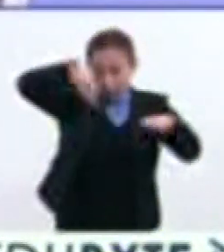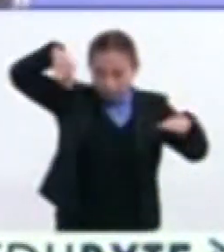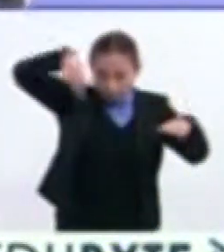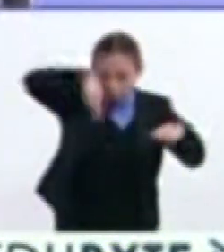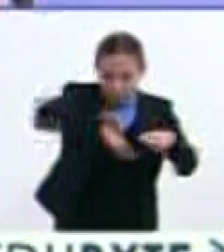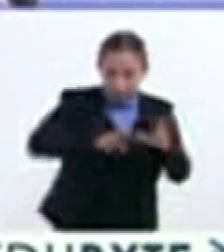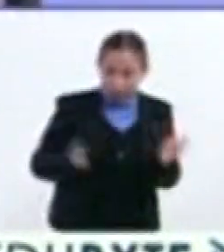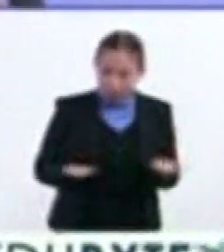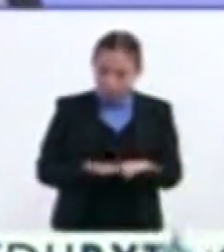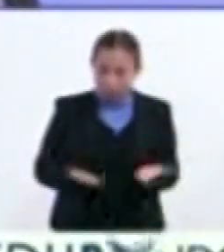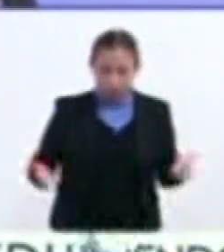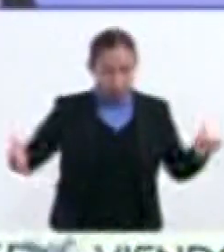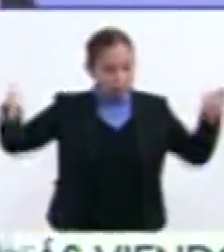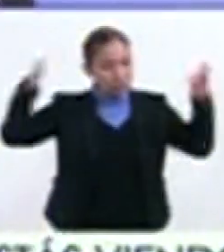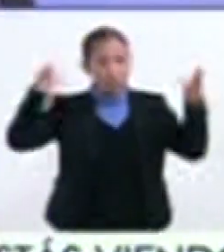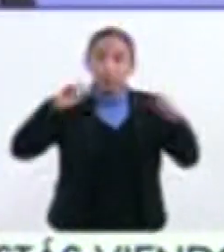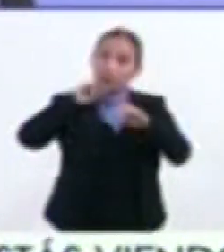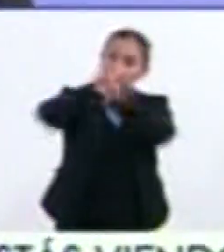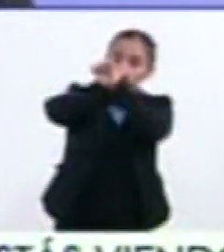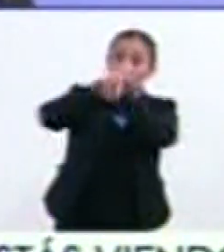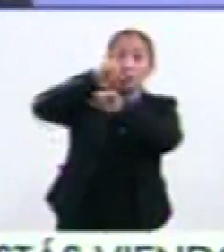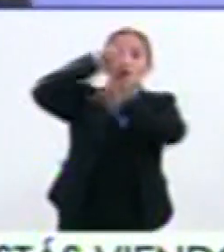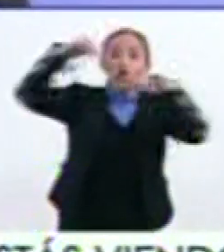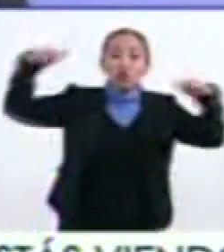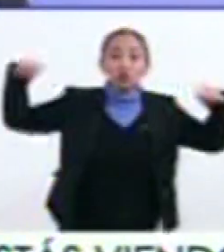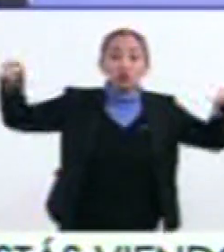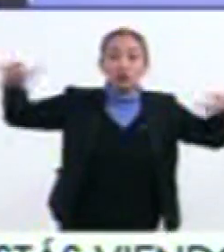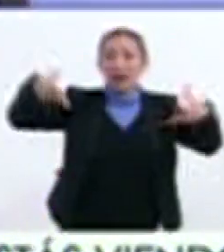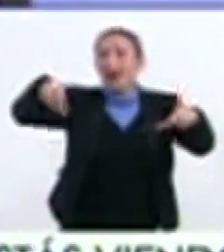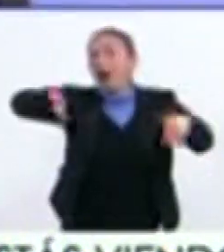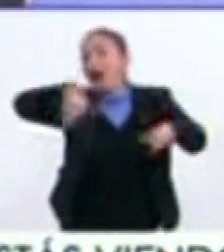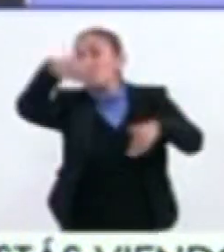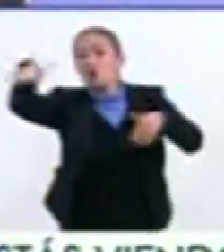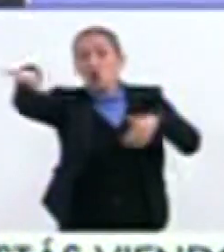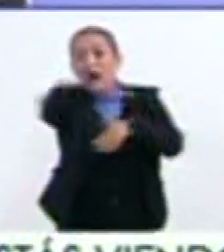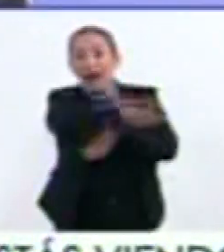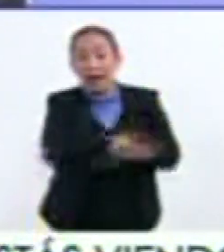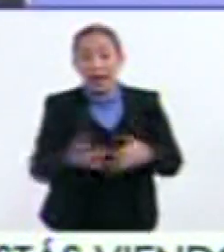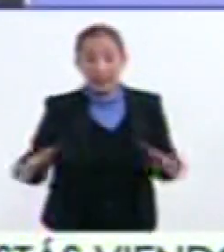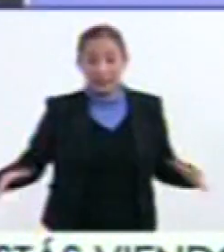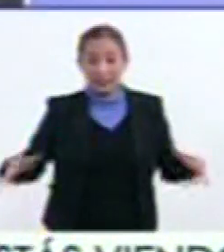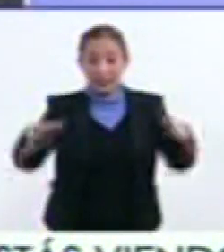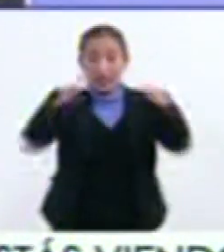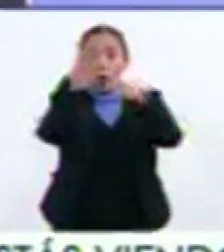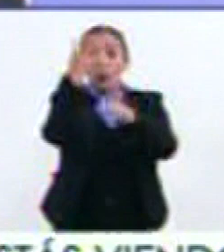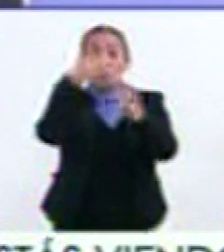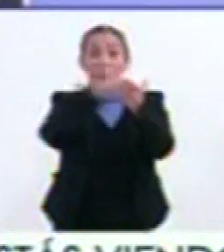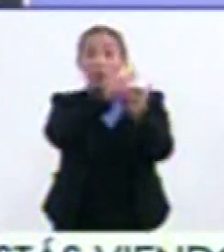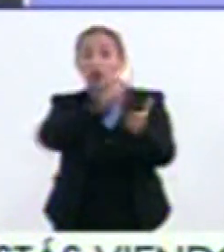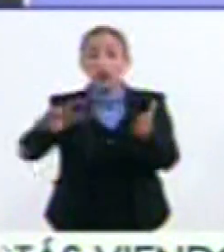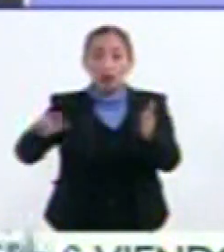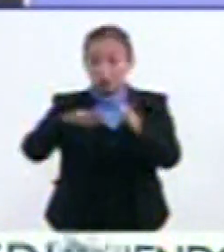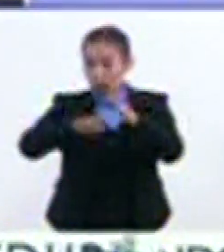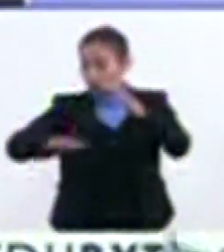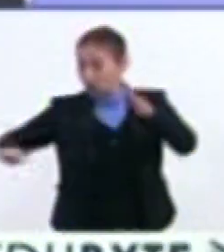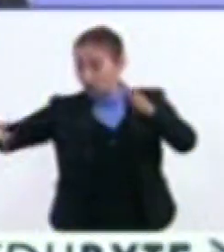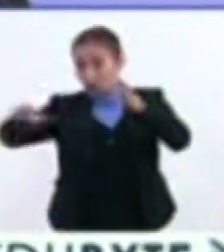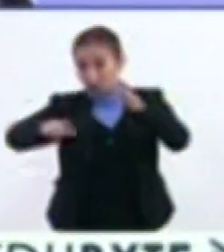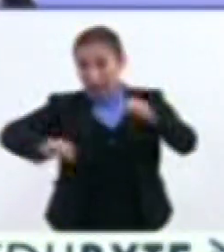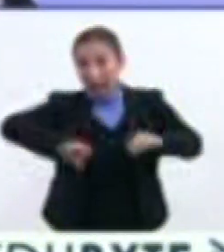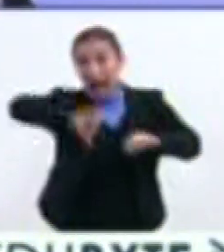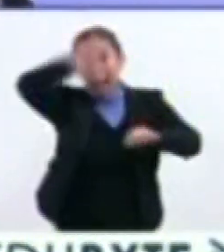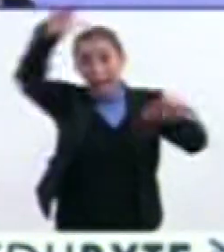que las paredes Del cráter Nos evitaran La contaminación lumínica Y la altura De 4200 metros Sobre el nivel del mar